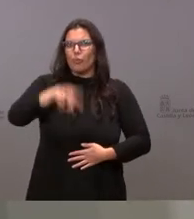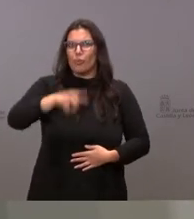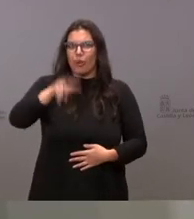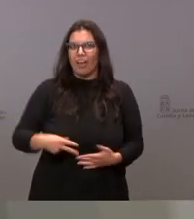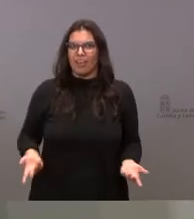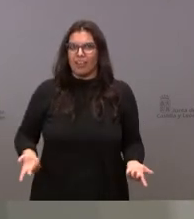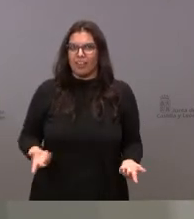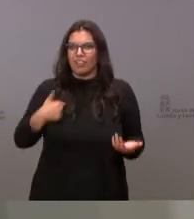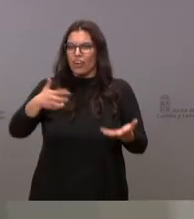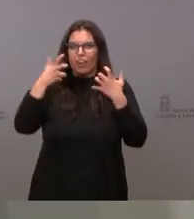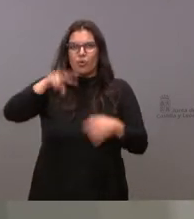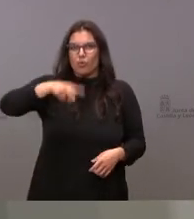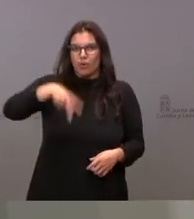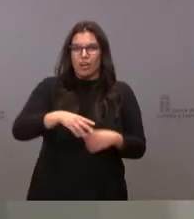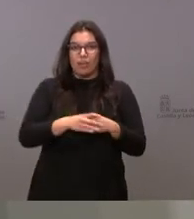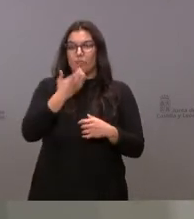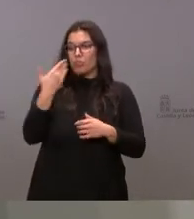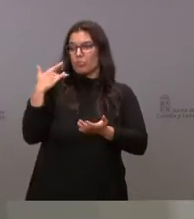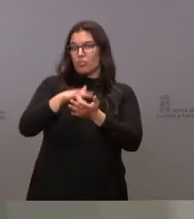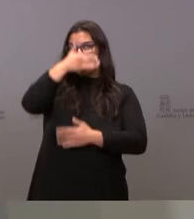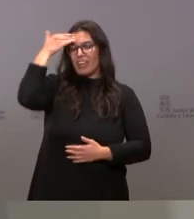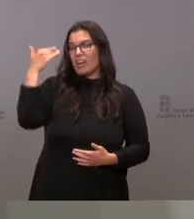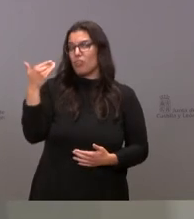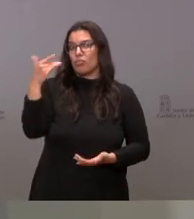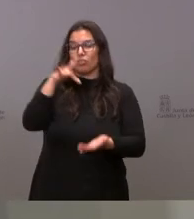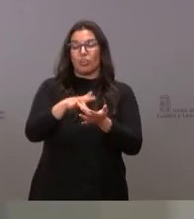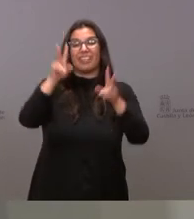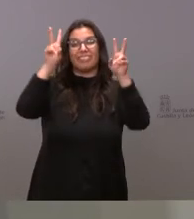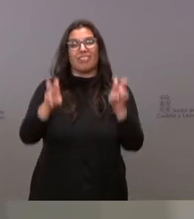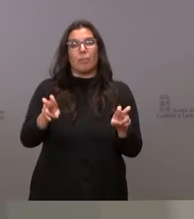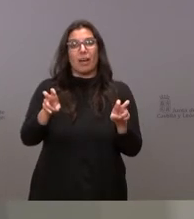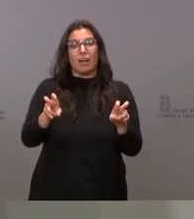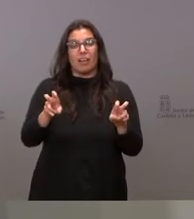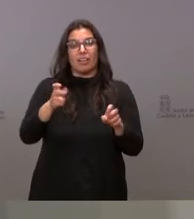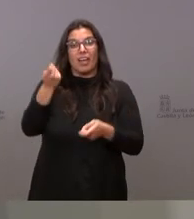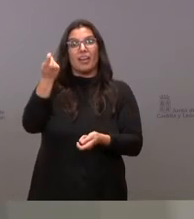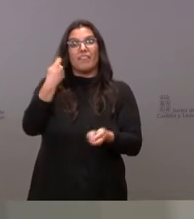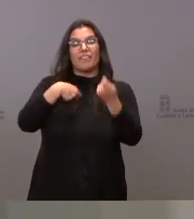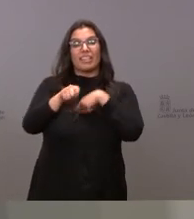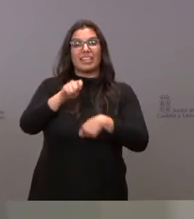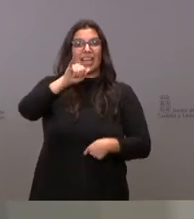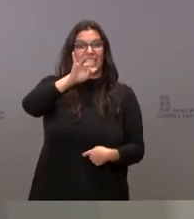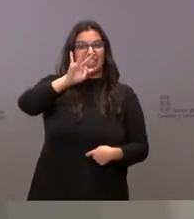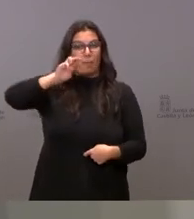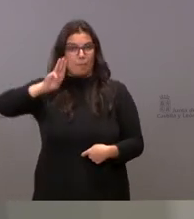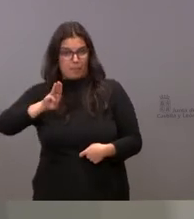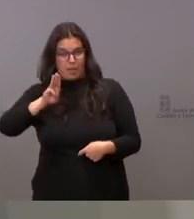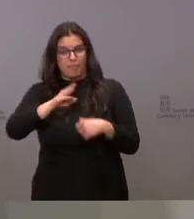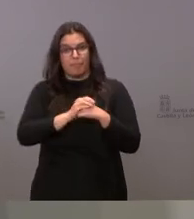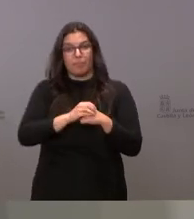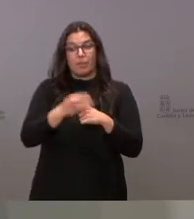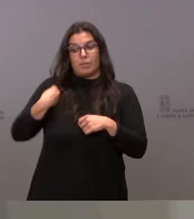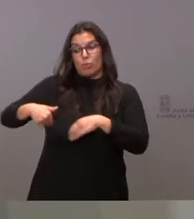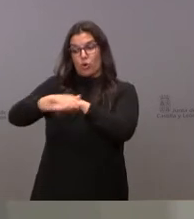como ha ocurrido este verano con el asunto de la venta de ITP y la intervención del